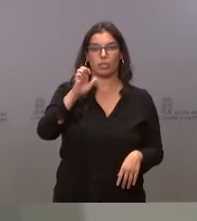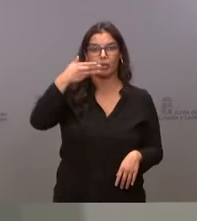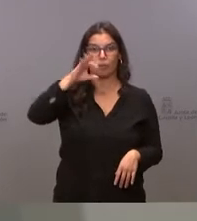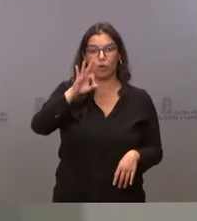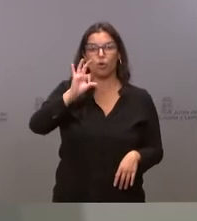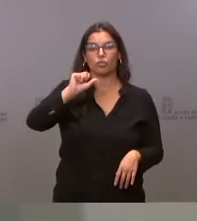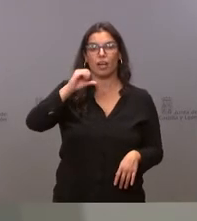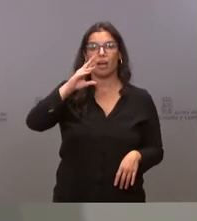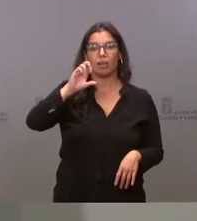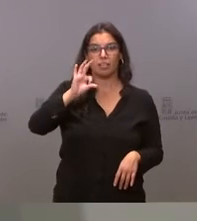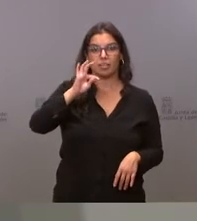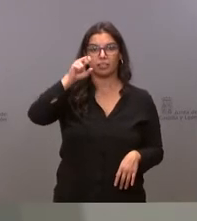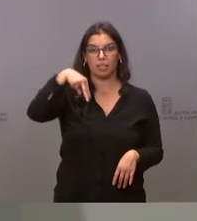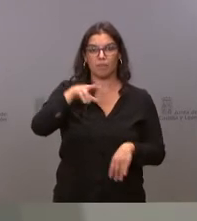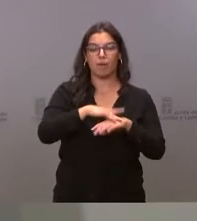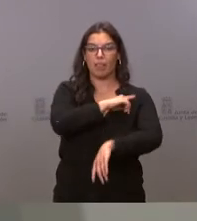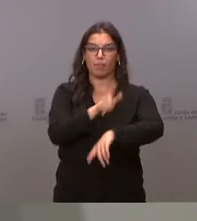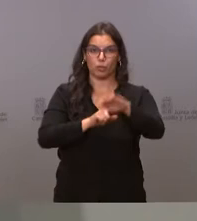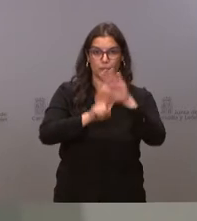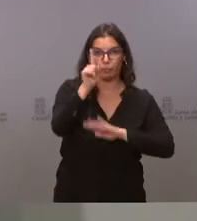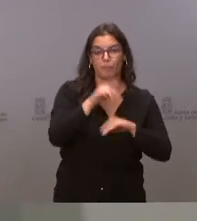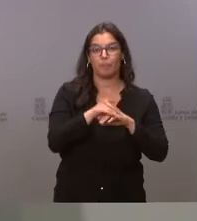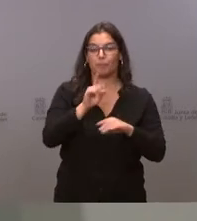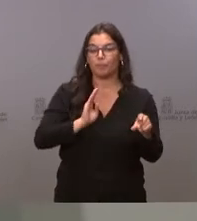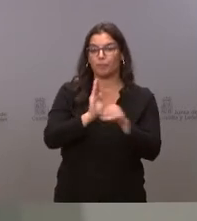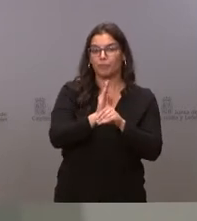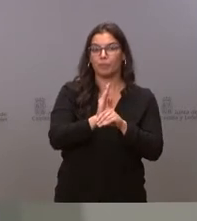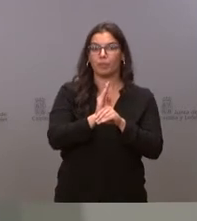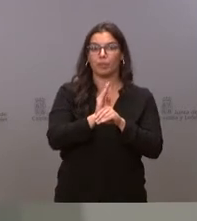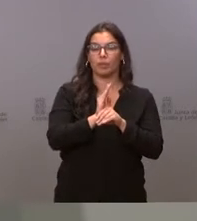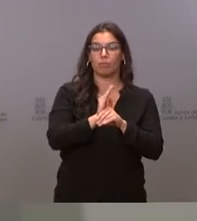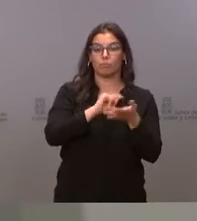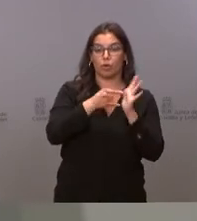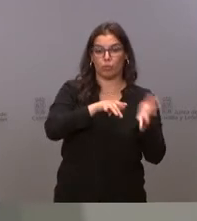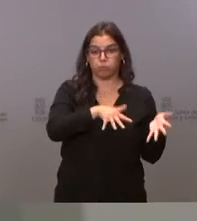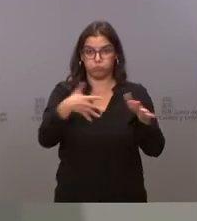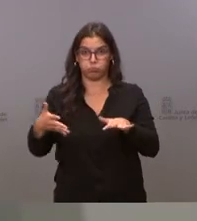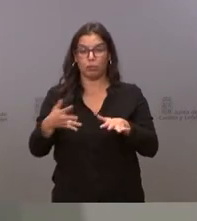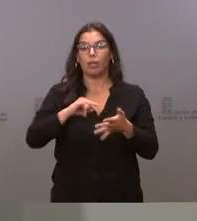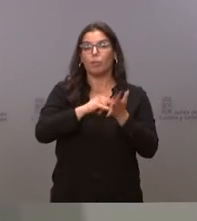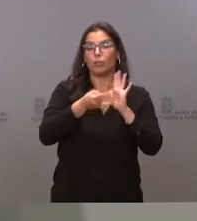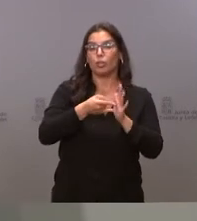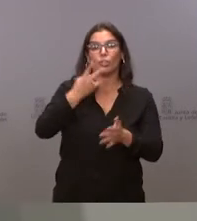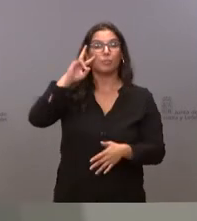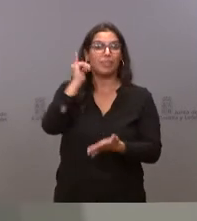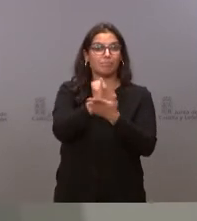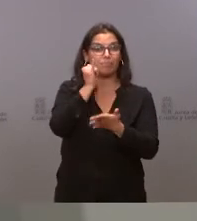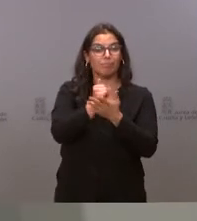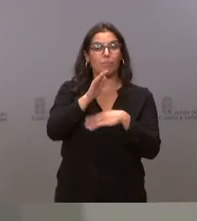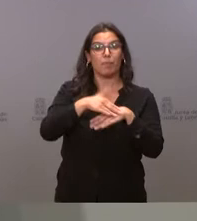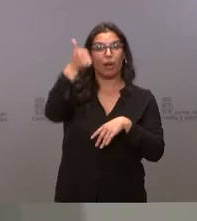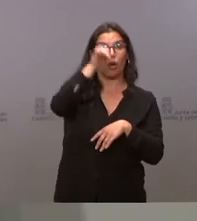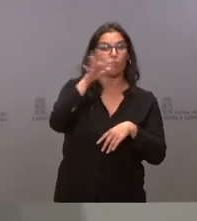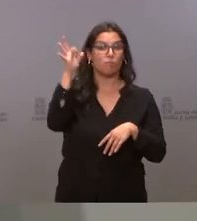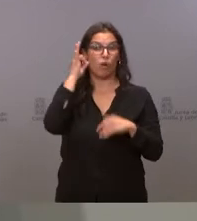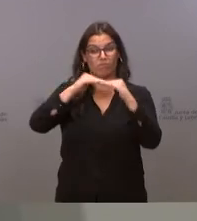el Desarrollo del Deporte. Está destinada a financiar el desarrollo del proyecto Experiencia Piloto para la ruptura de la brecha de género en el